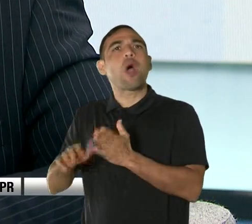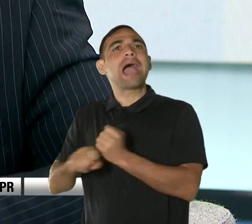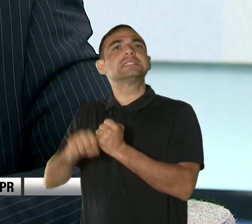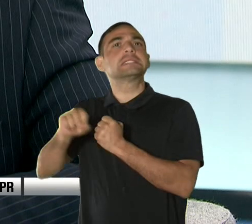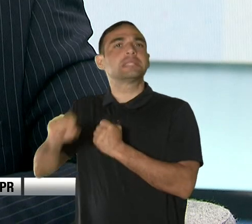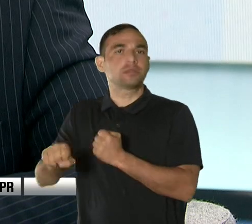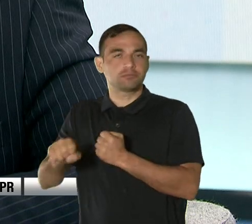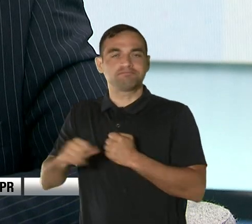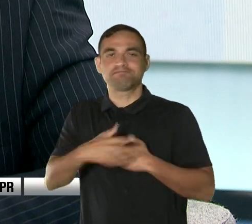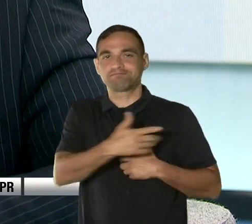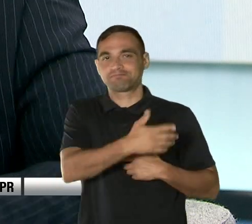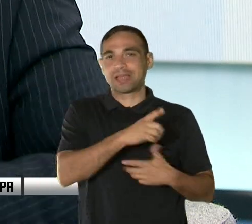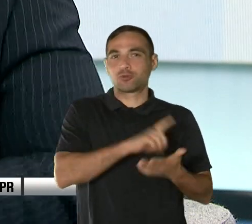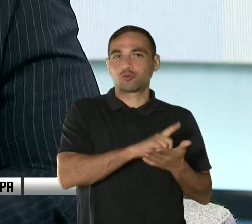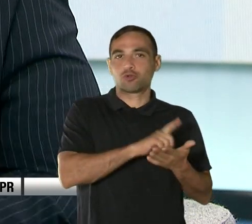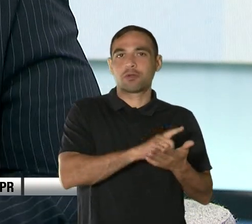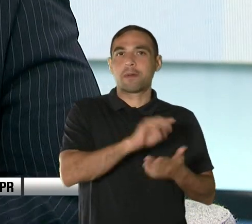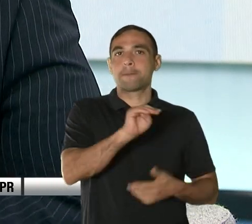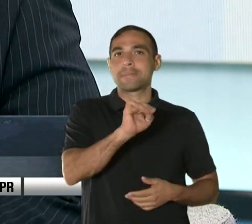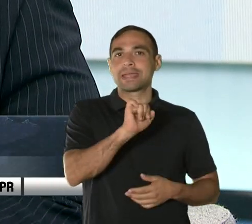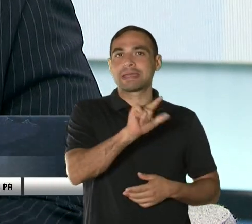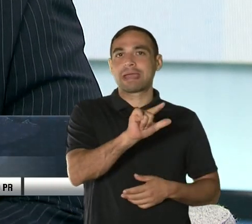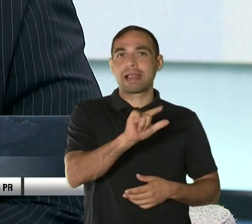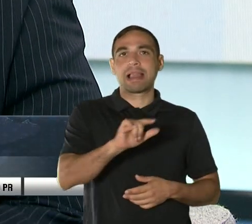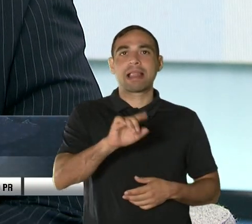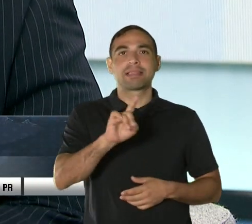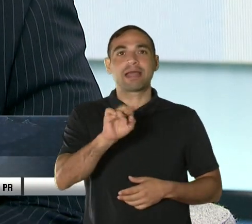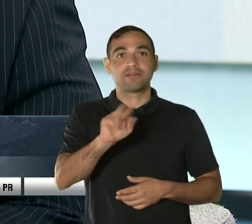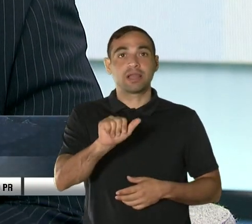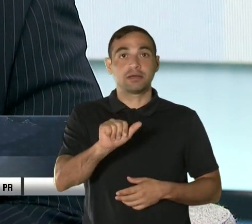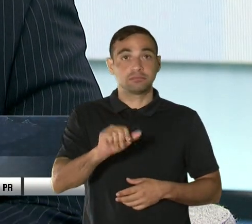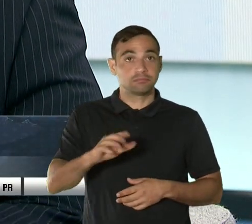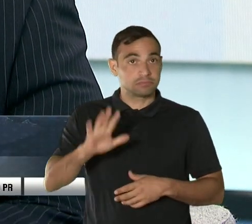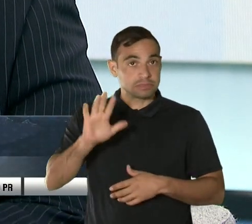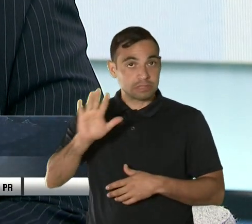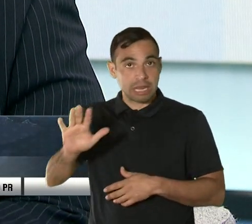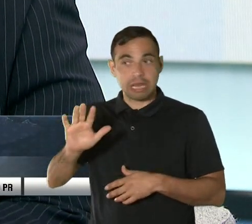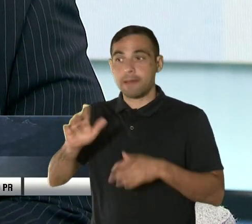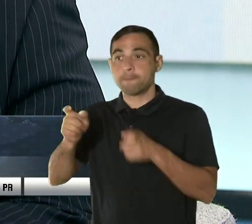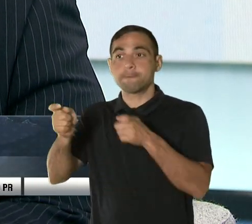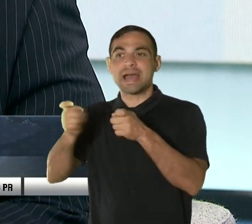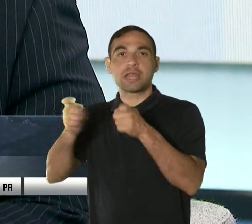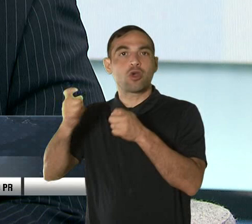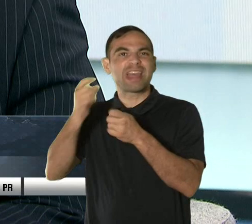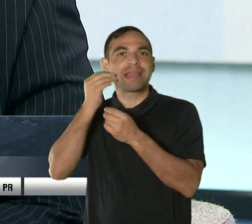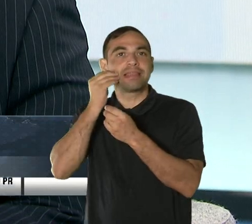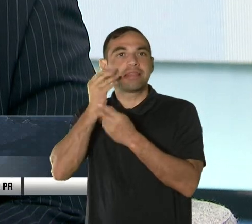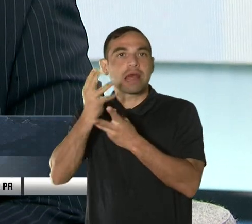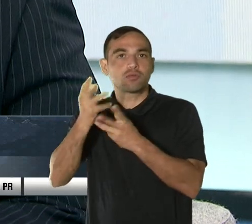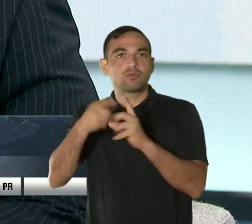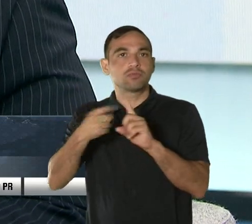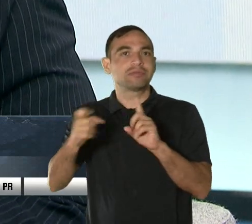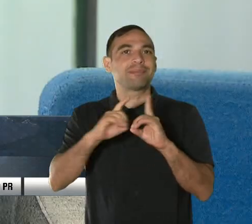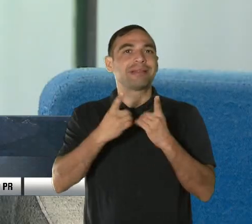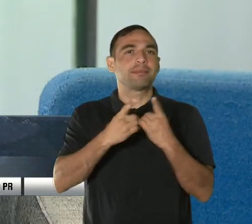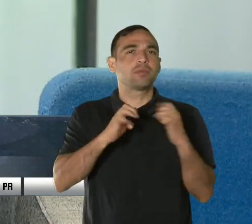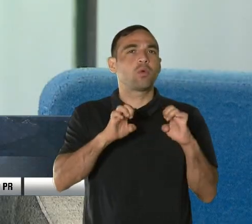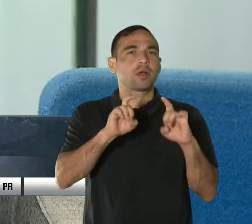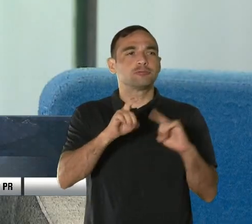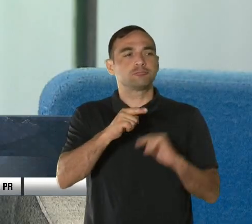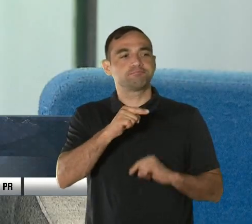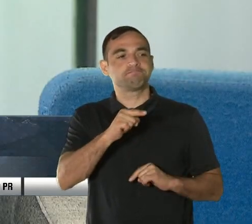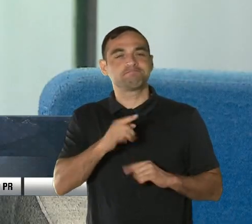Dr. Miguel Dávila Pérez, gerente de operaciones de unidad de calidad y manejo de datos del Departamento de Educación. Gracias acá por